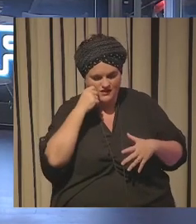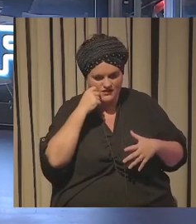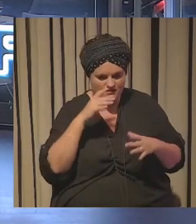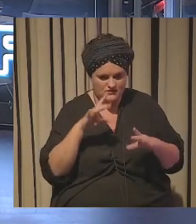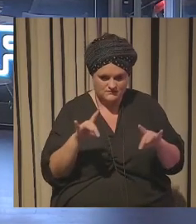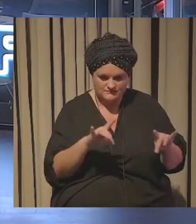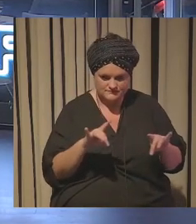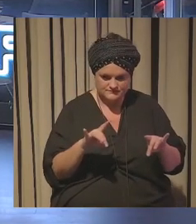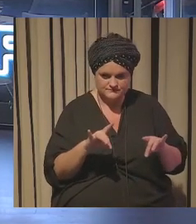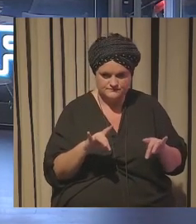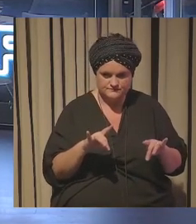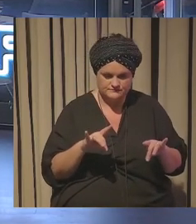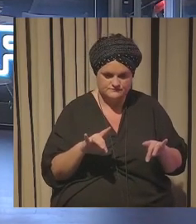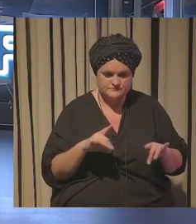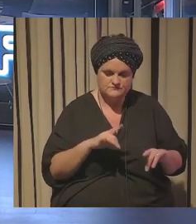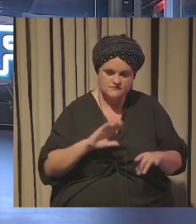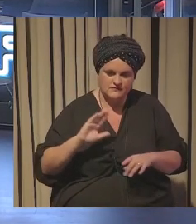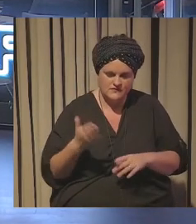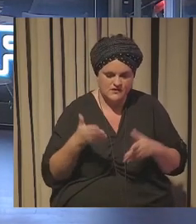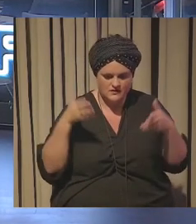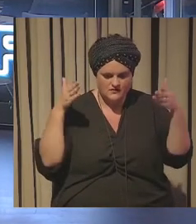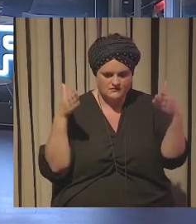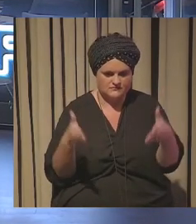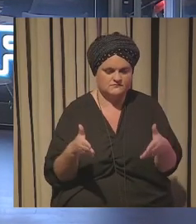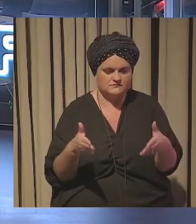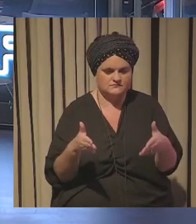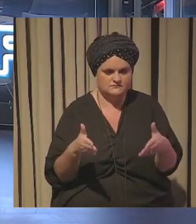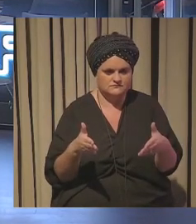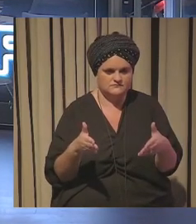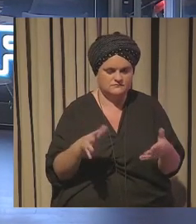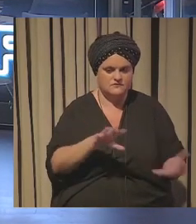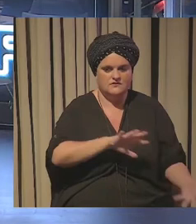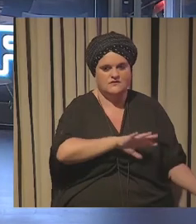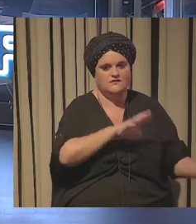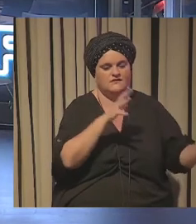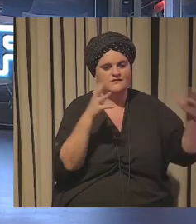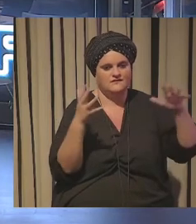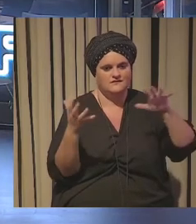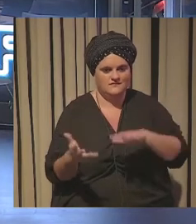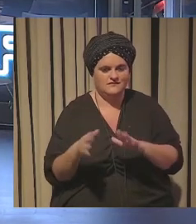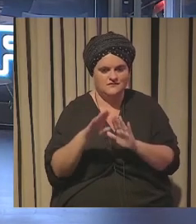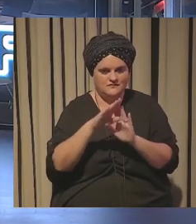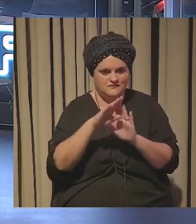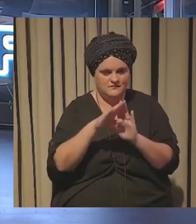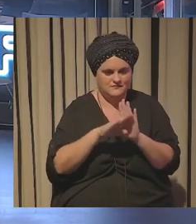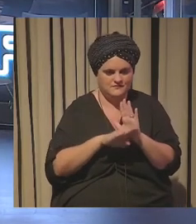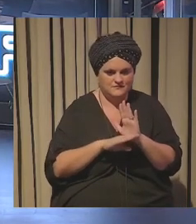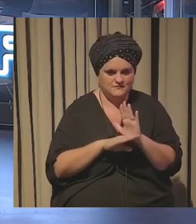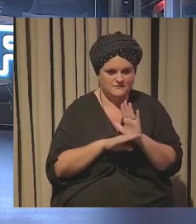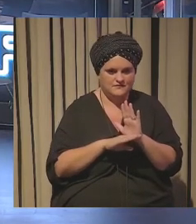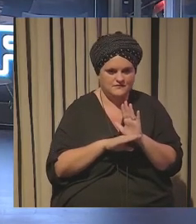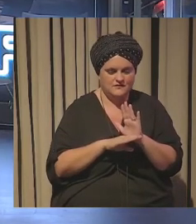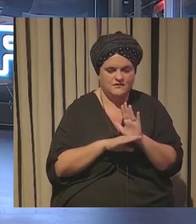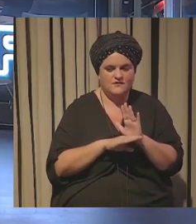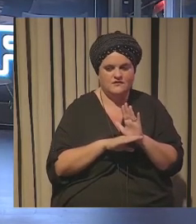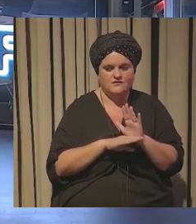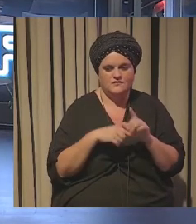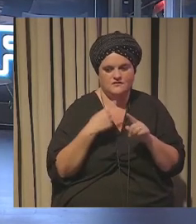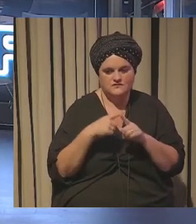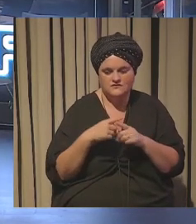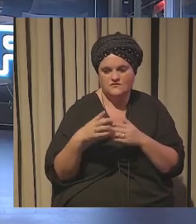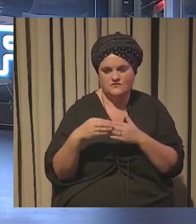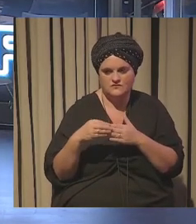un retorno y a haya un impacto concreto y que se pueda trasladar como decías en ese programa porque quieres cuidar al consumidor sabes que tienes unos